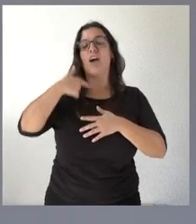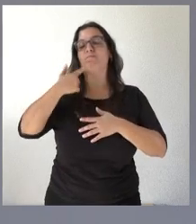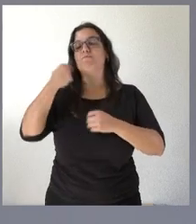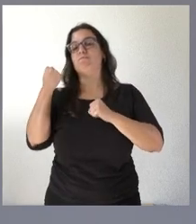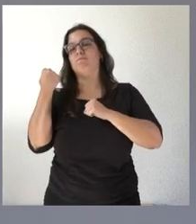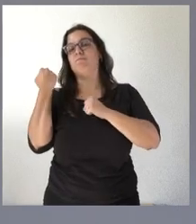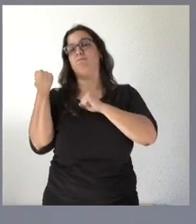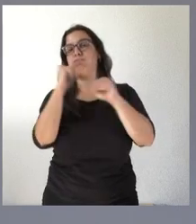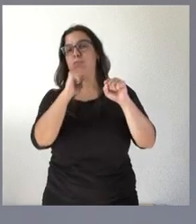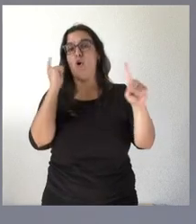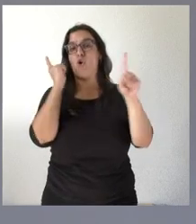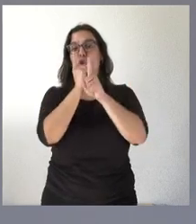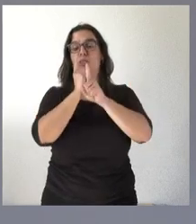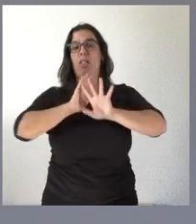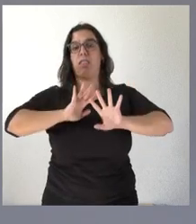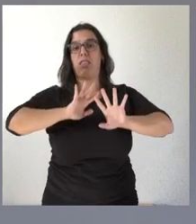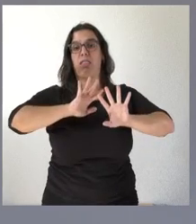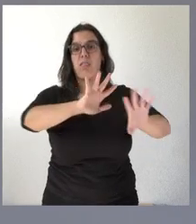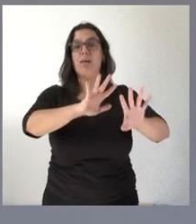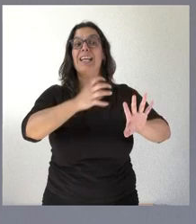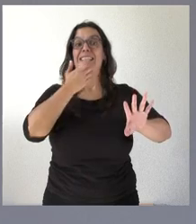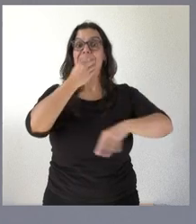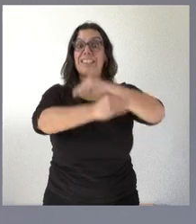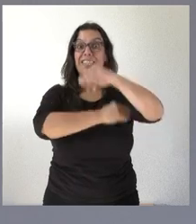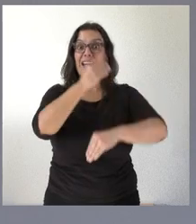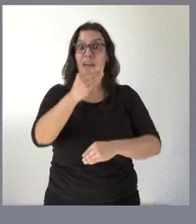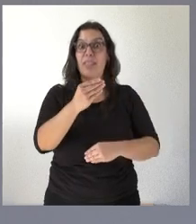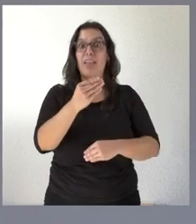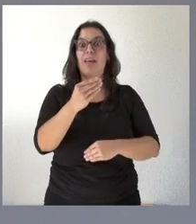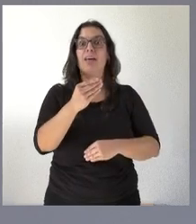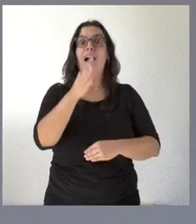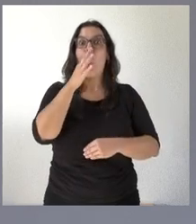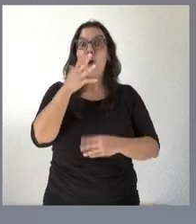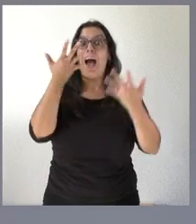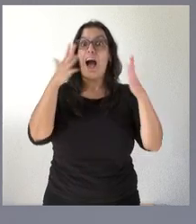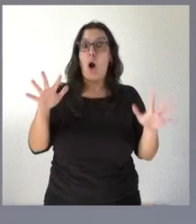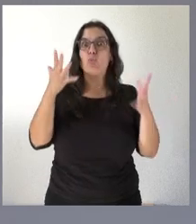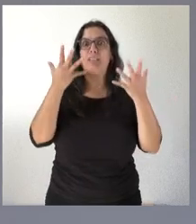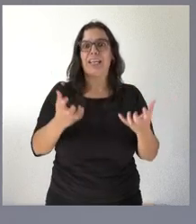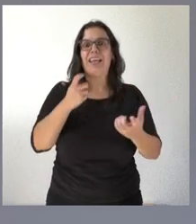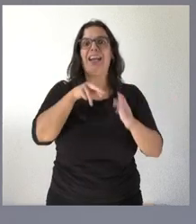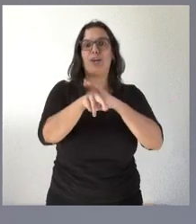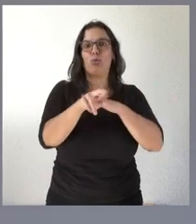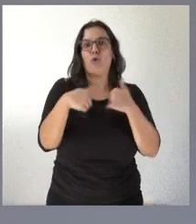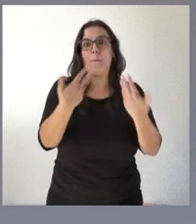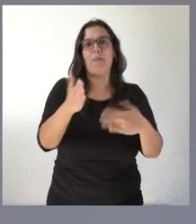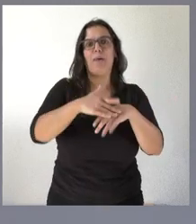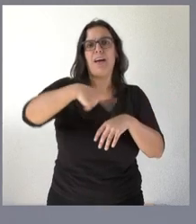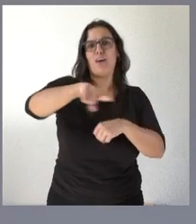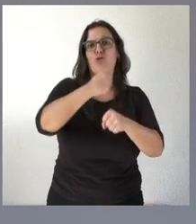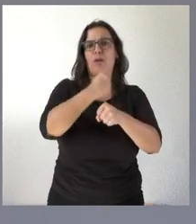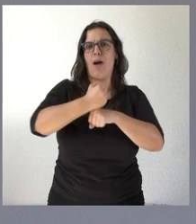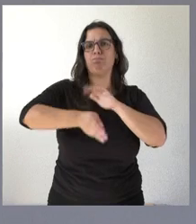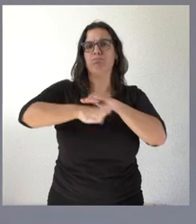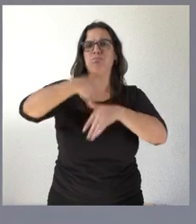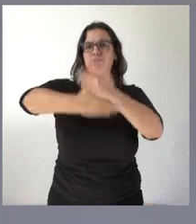absolutamente imprescindibles y que hubieran garantizado en época de sequía tener una mayor dotación de recursos para que nuestros agricultores pudieran hacer frente a